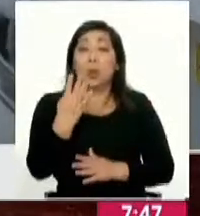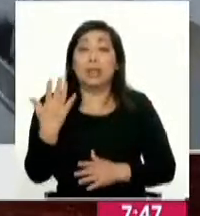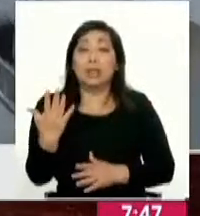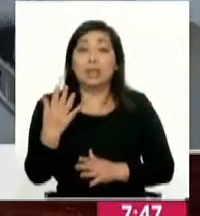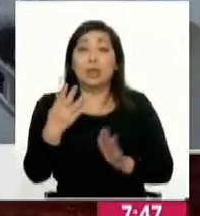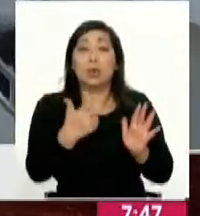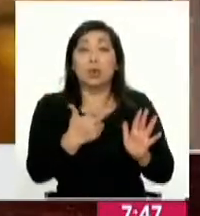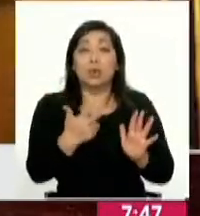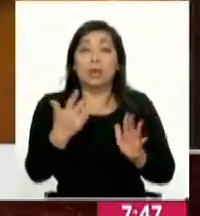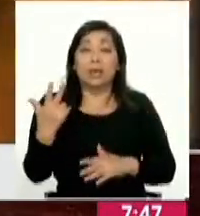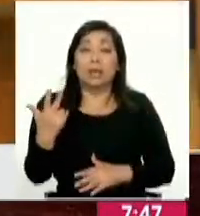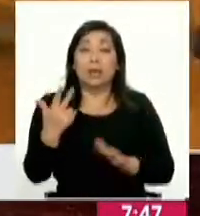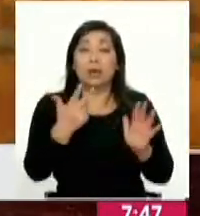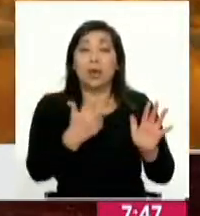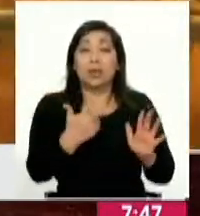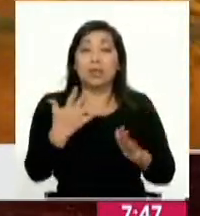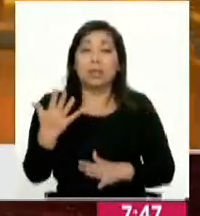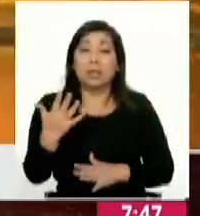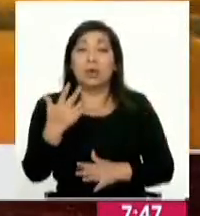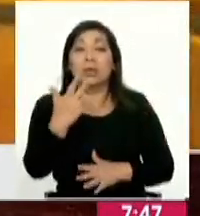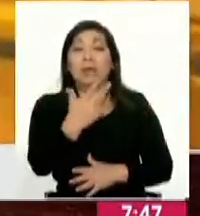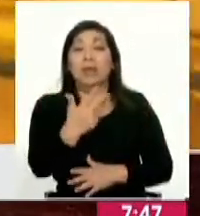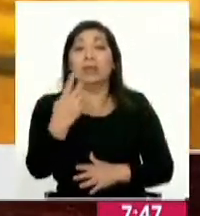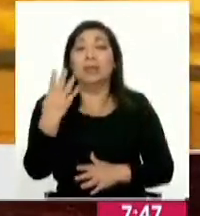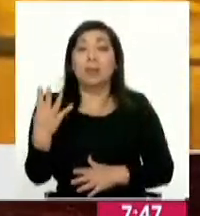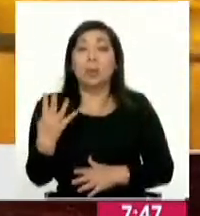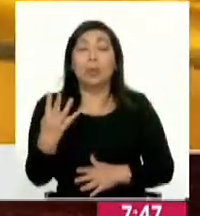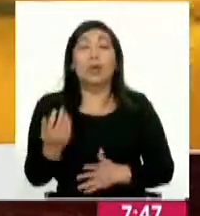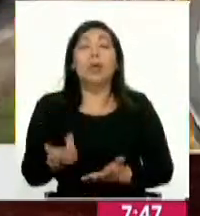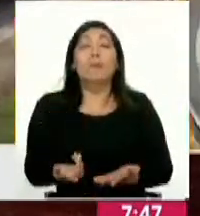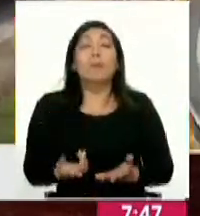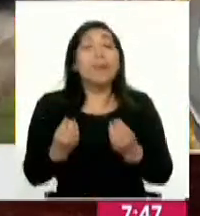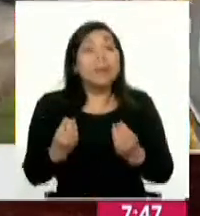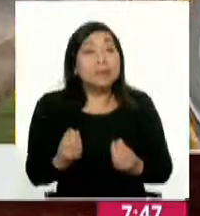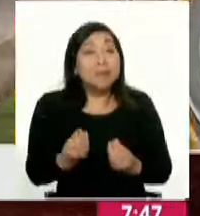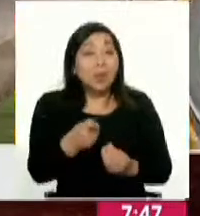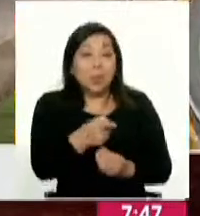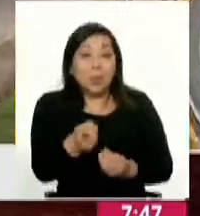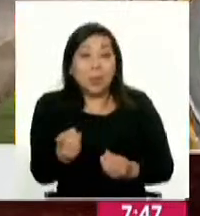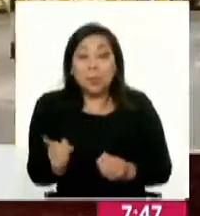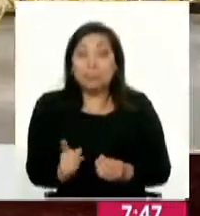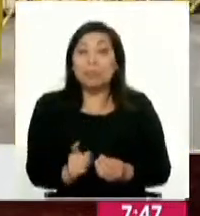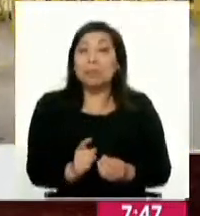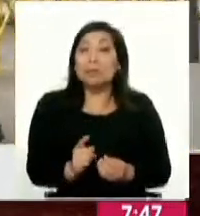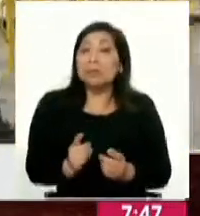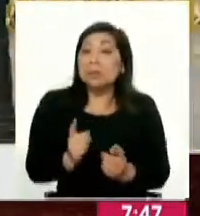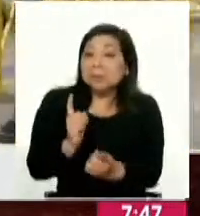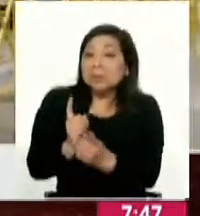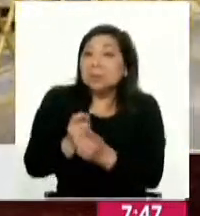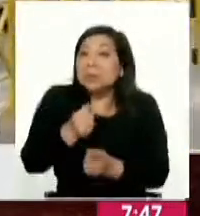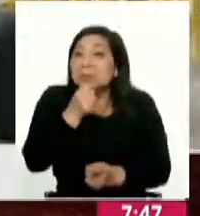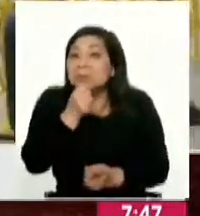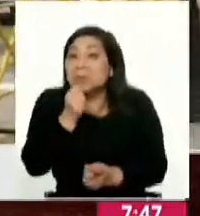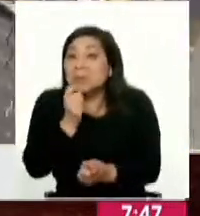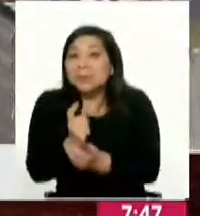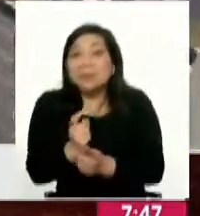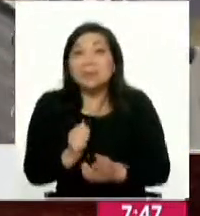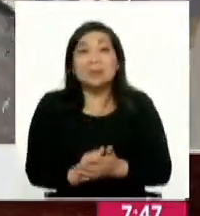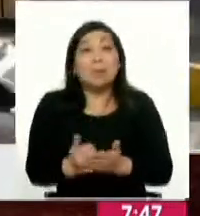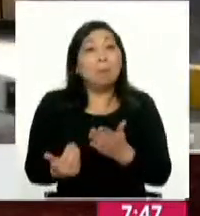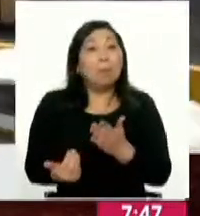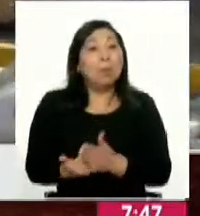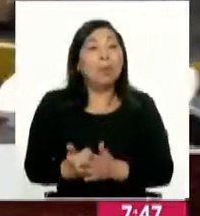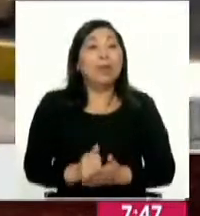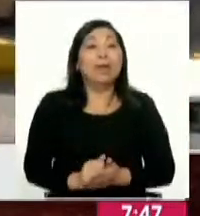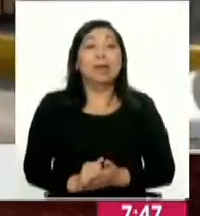945-83-8534 y la idea es que así como tus reporteras que además es el perfil moderno del